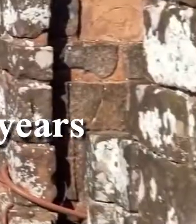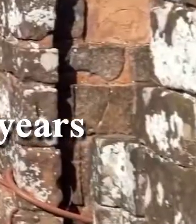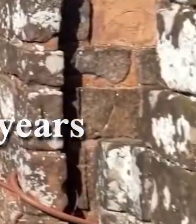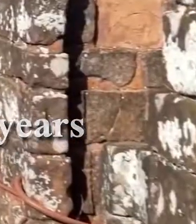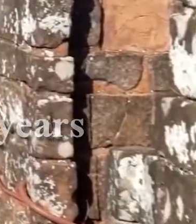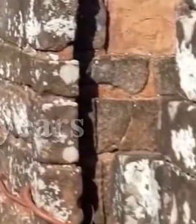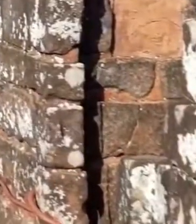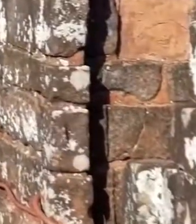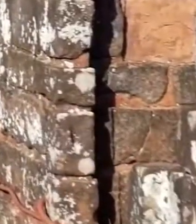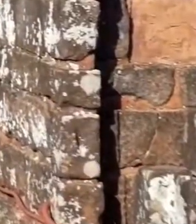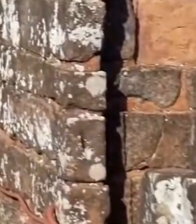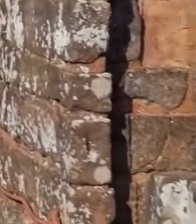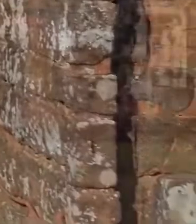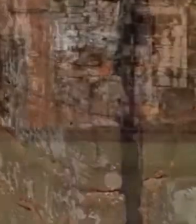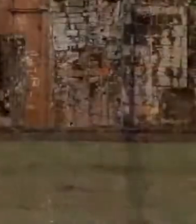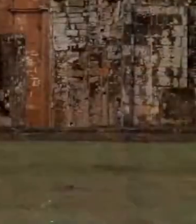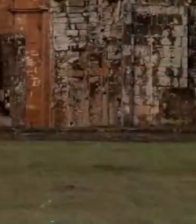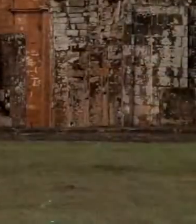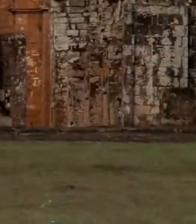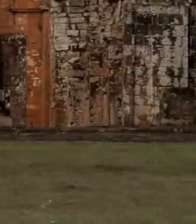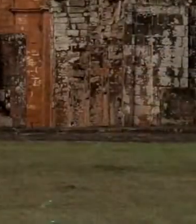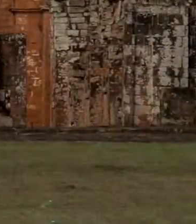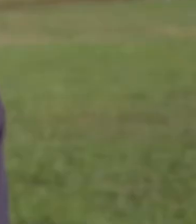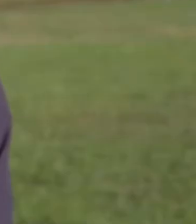Yo soy de Yo yo